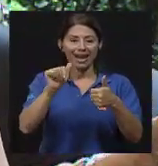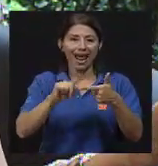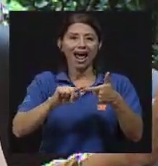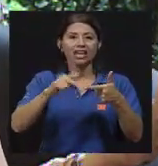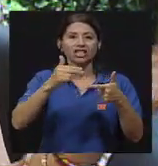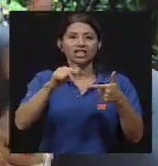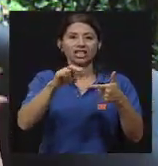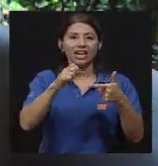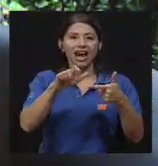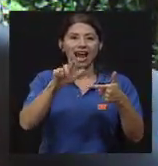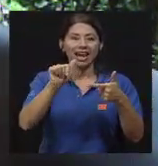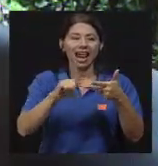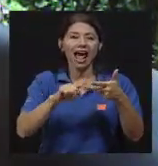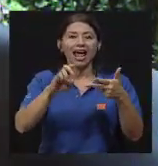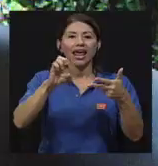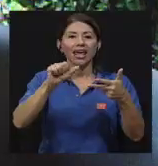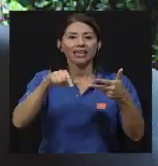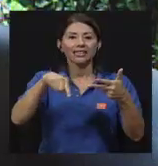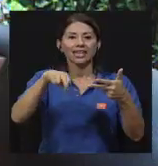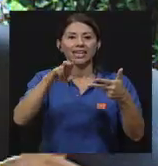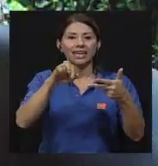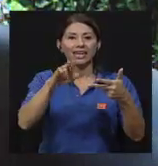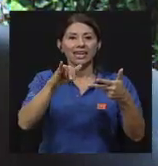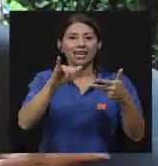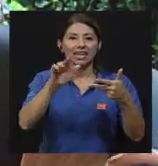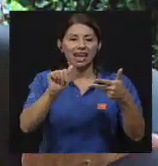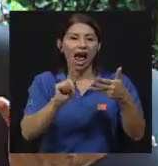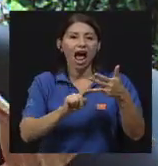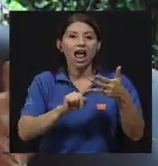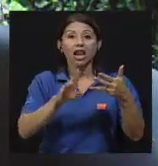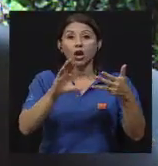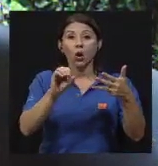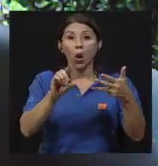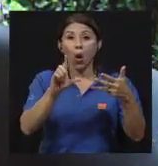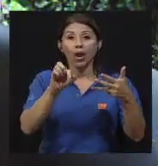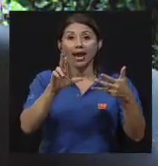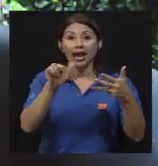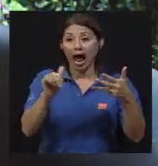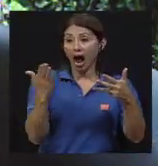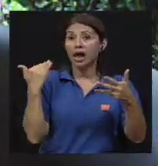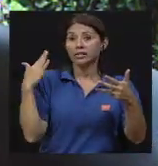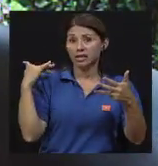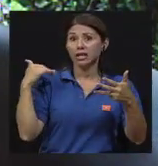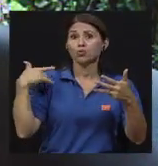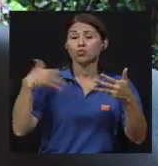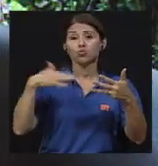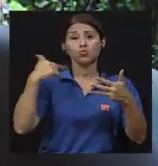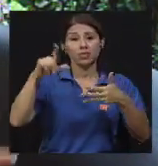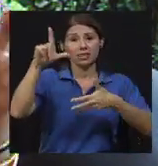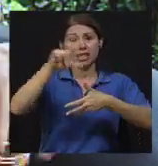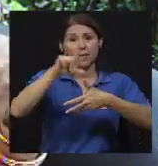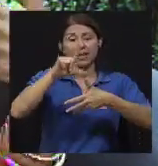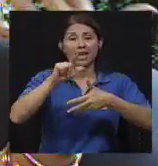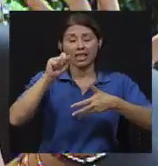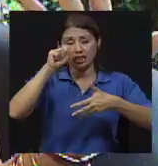Escherichia coli, el tan temido vibrio cólera que estuvo hace unos tiempos en América Latina haciendo estragos. Y podemos sumar